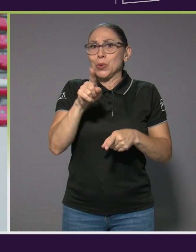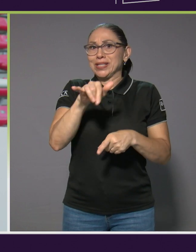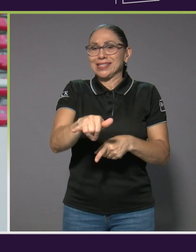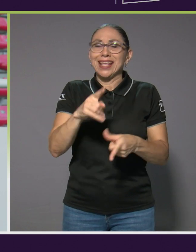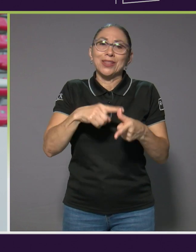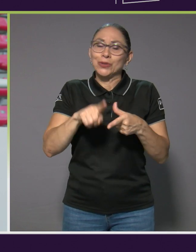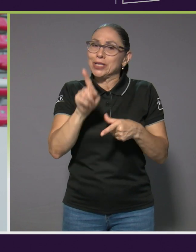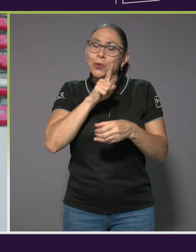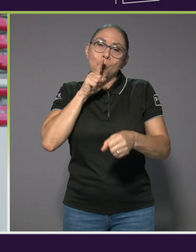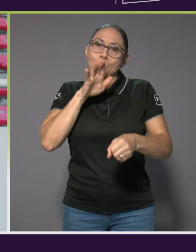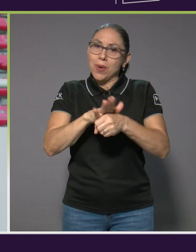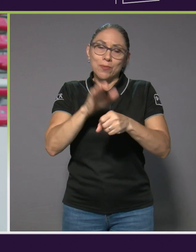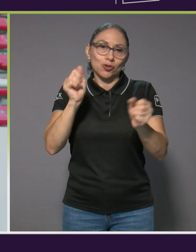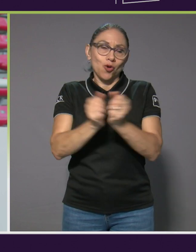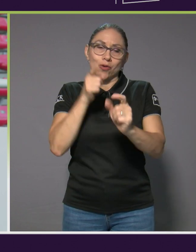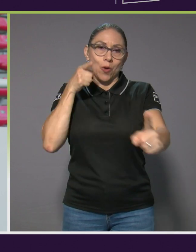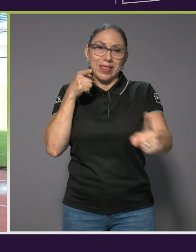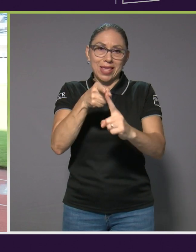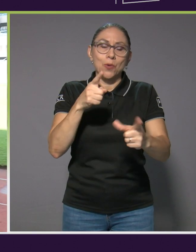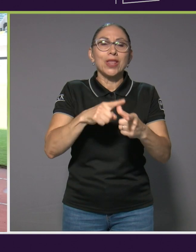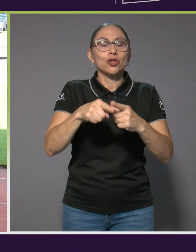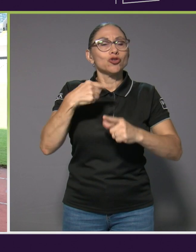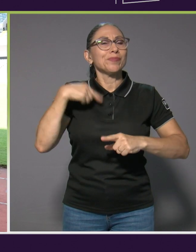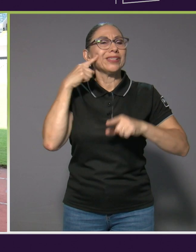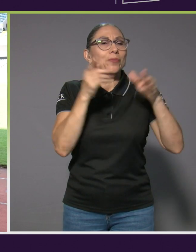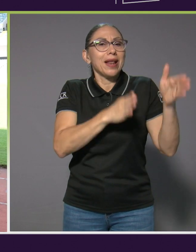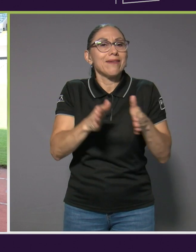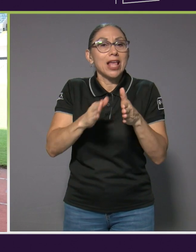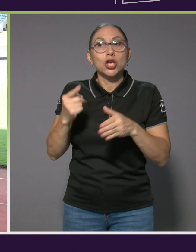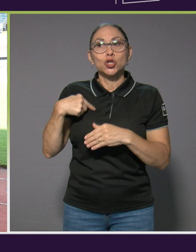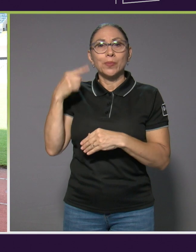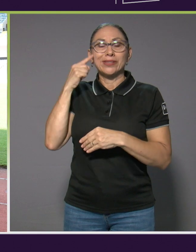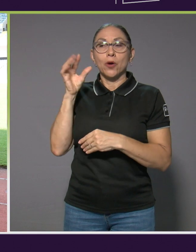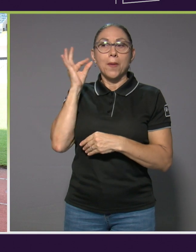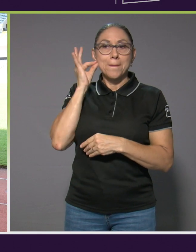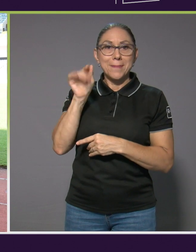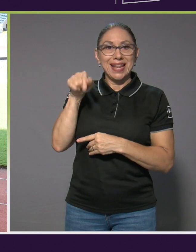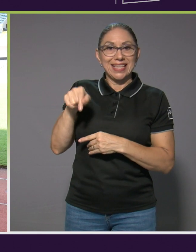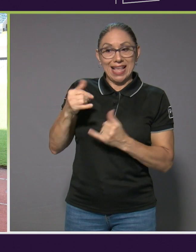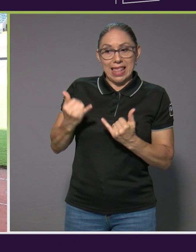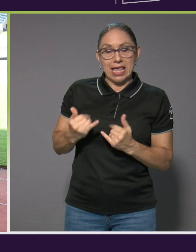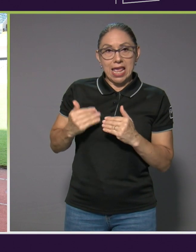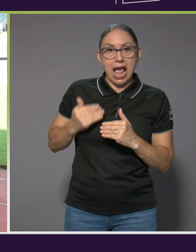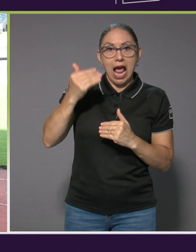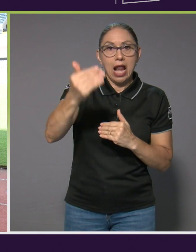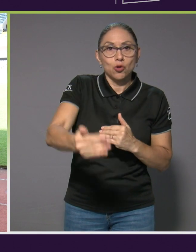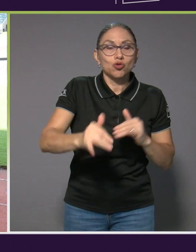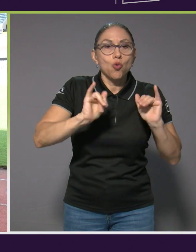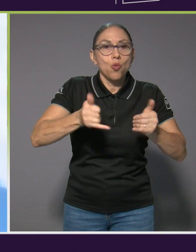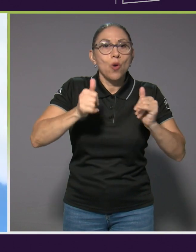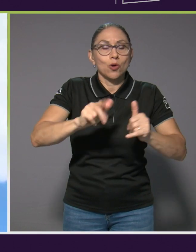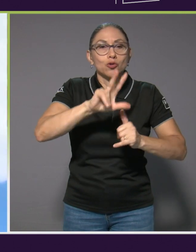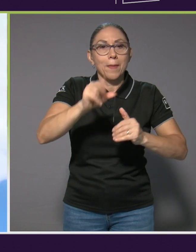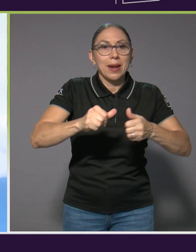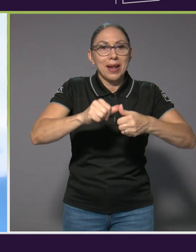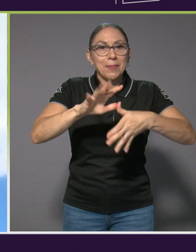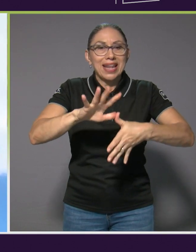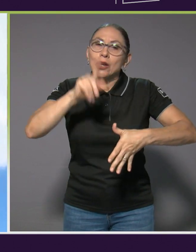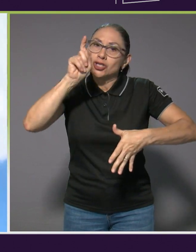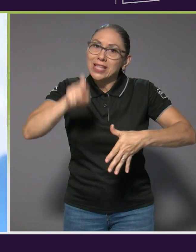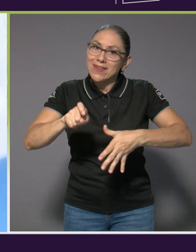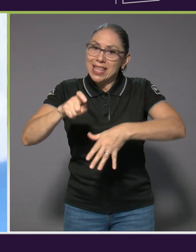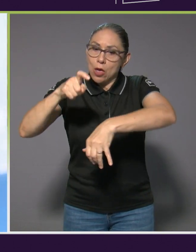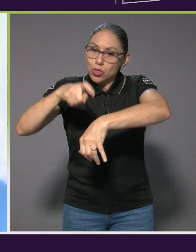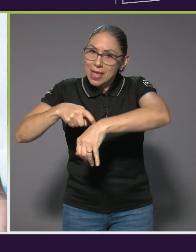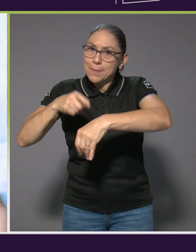estoy planificando y yo digo Melisa aquí al campeonato para los Juegos Panamericanos debería estar siendo tal marca, igualmente